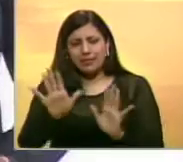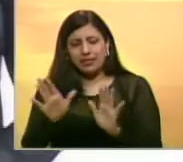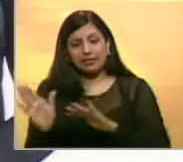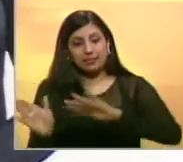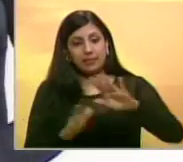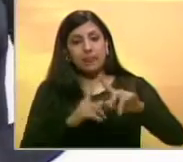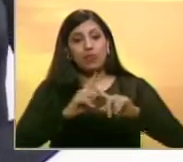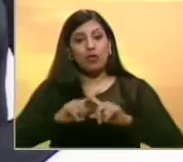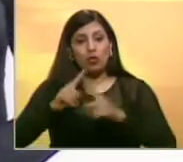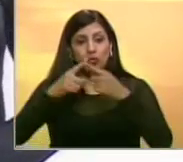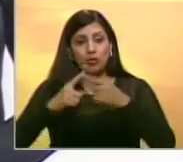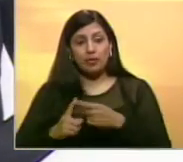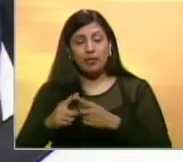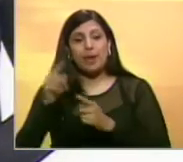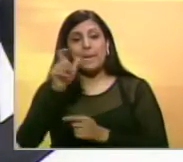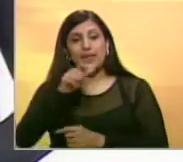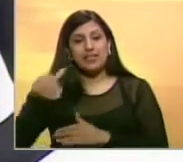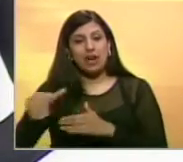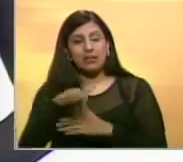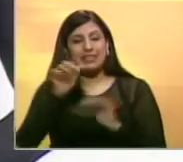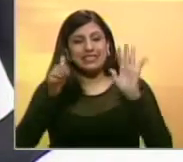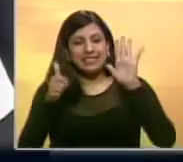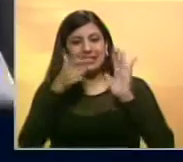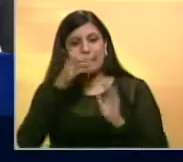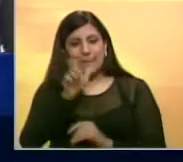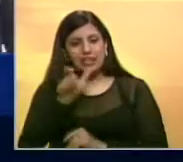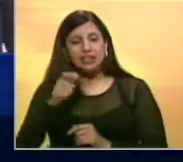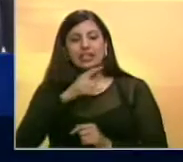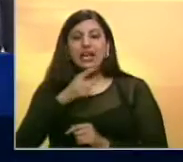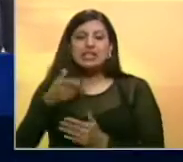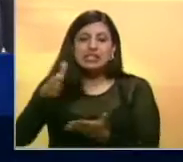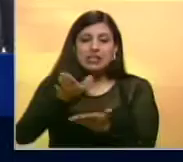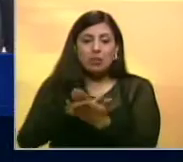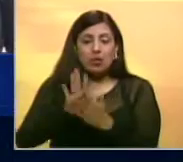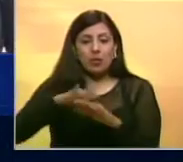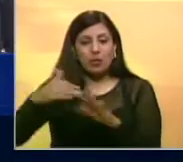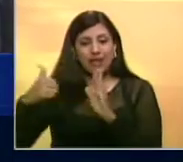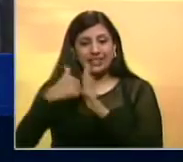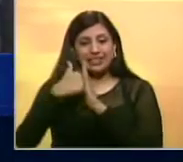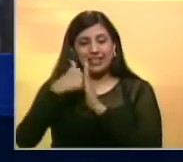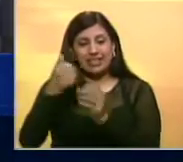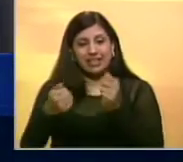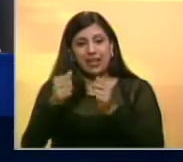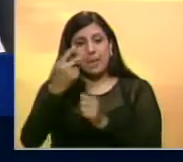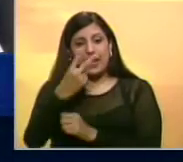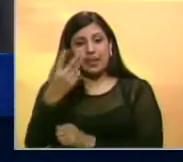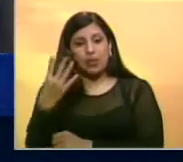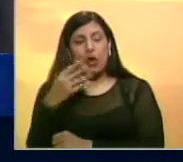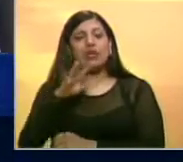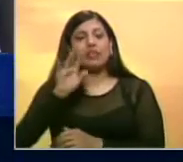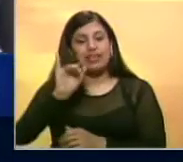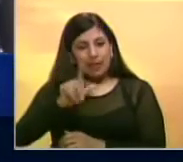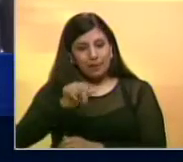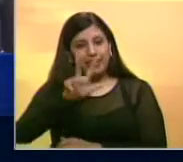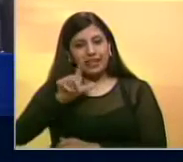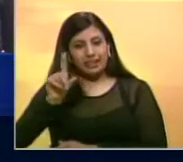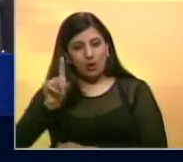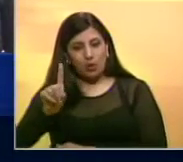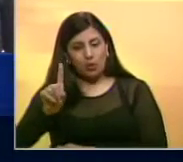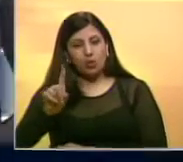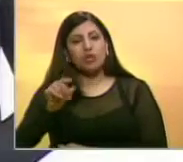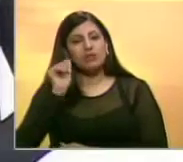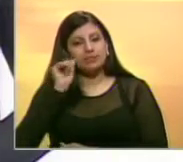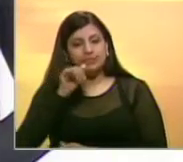En torno a las cifras de siniestros viales seis personas perdieron la vida por accidentes de tránsito durante 24 y 31. En Táchira Marina